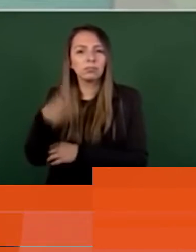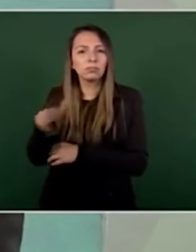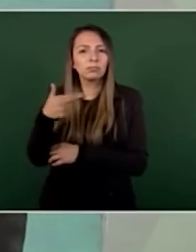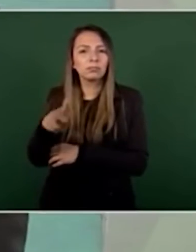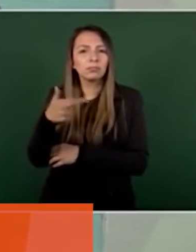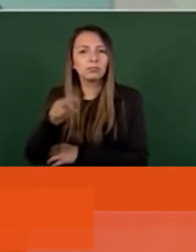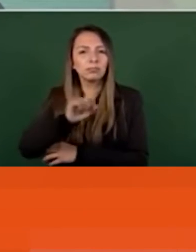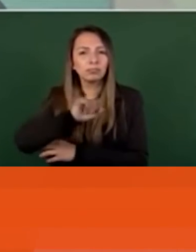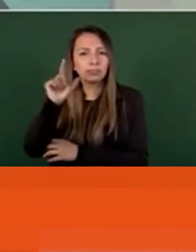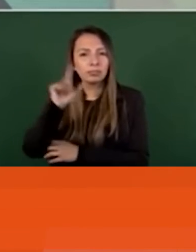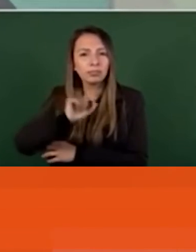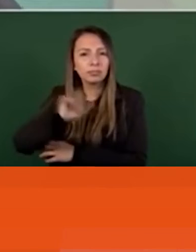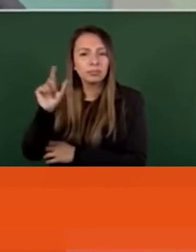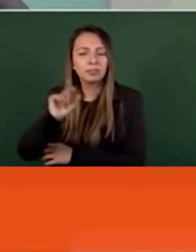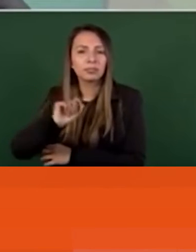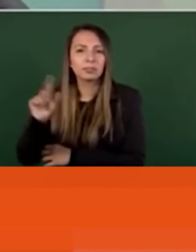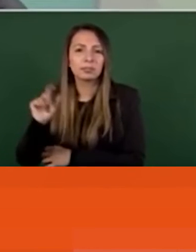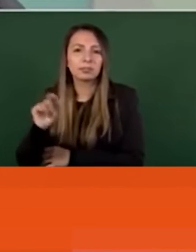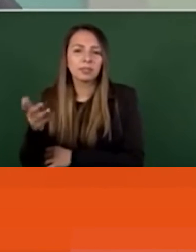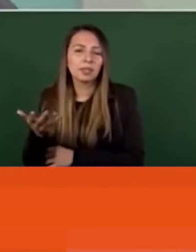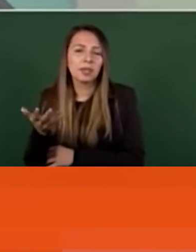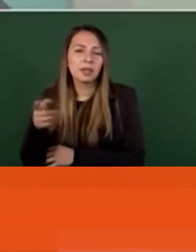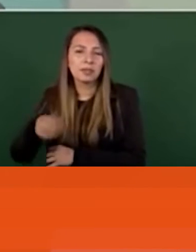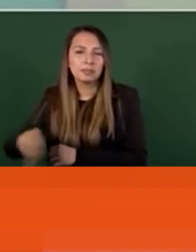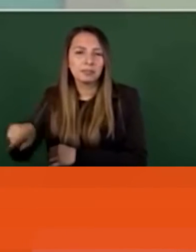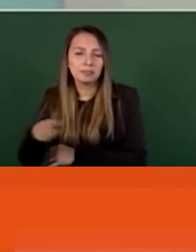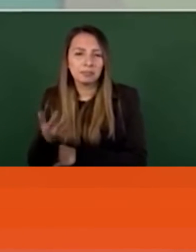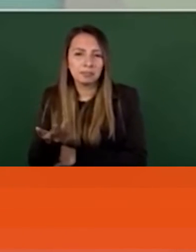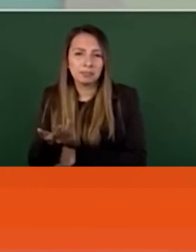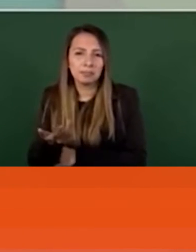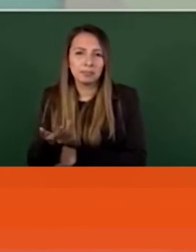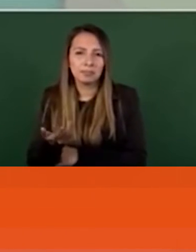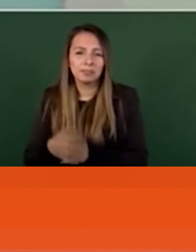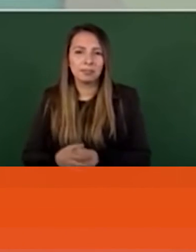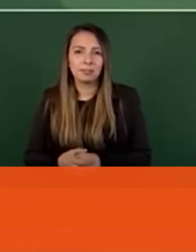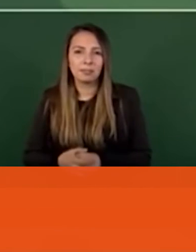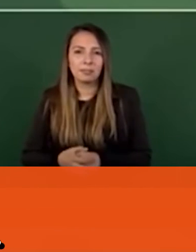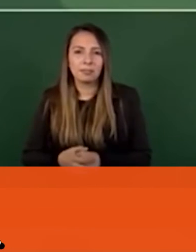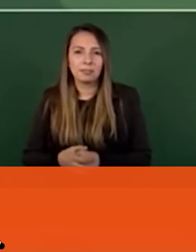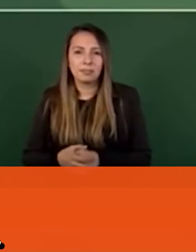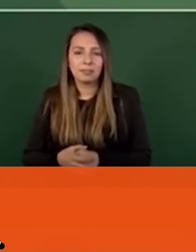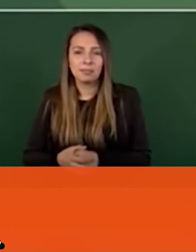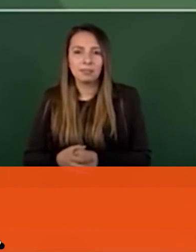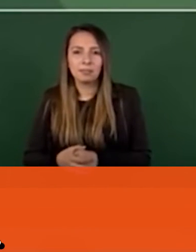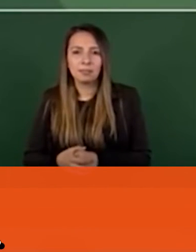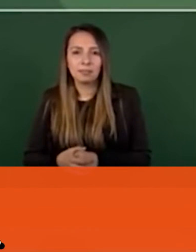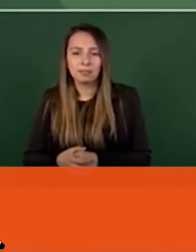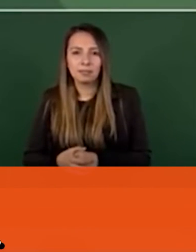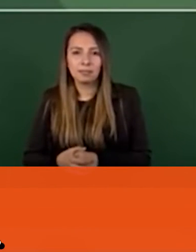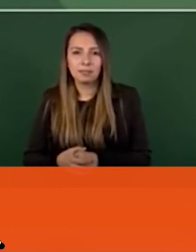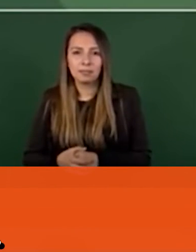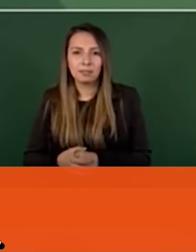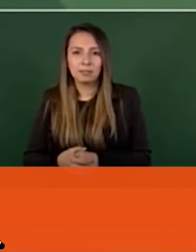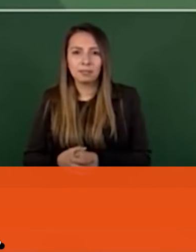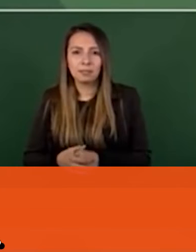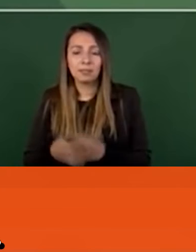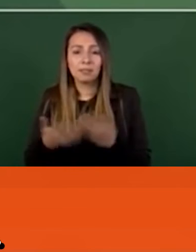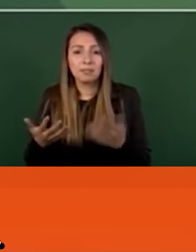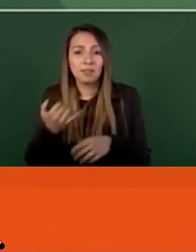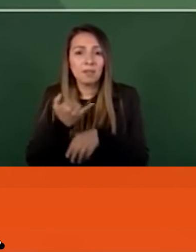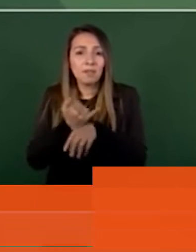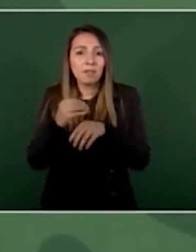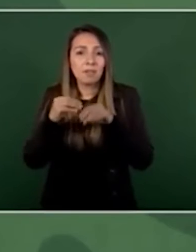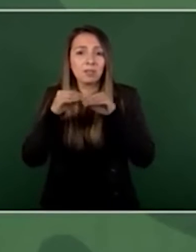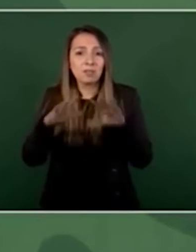entonces no dan información,